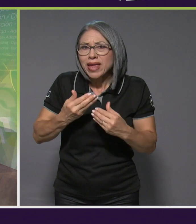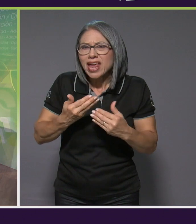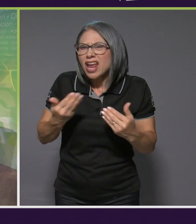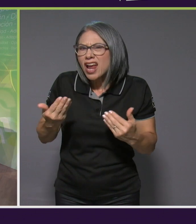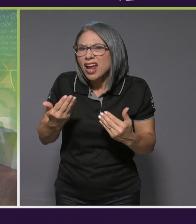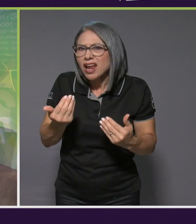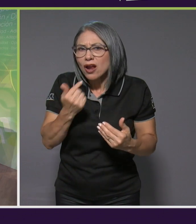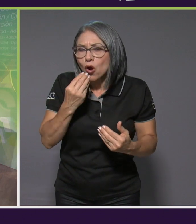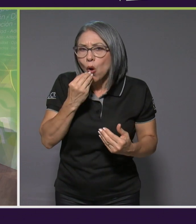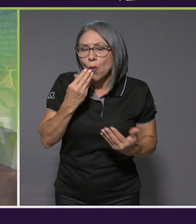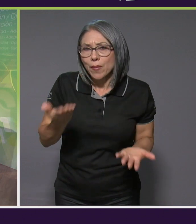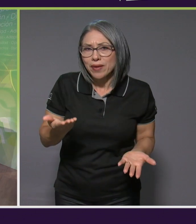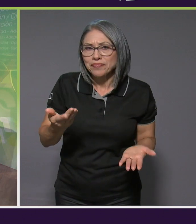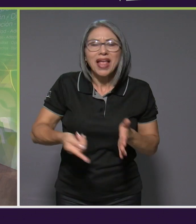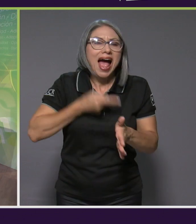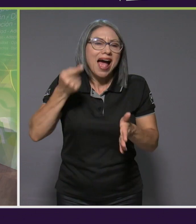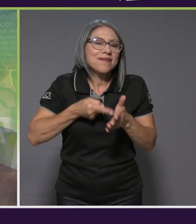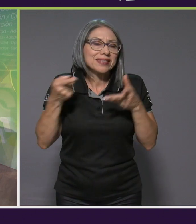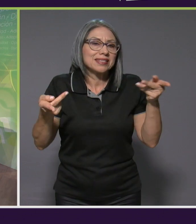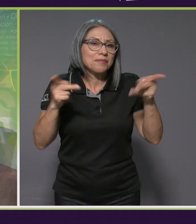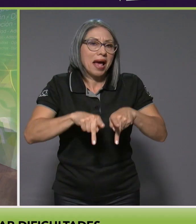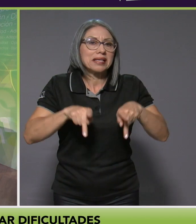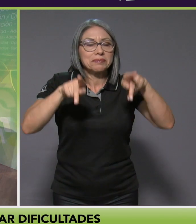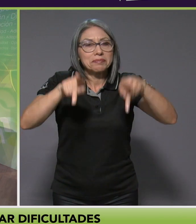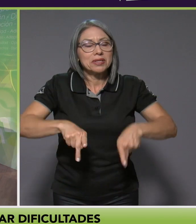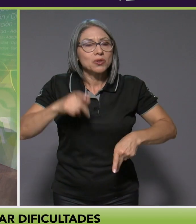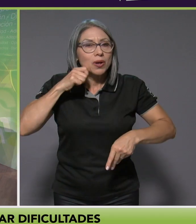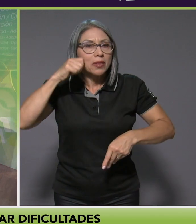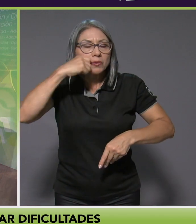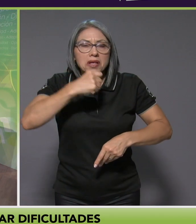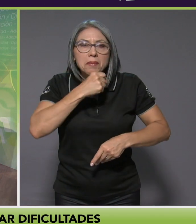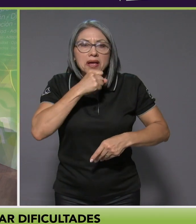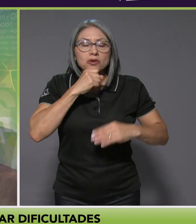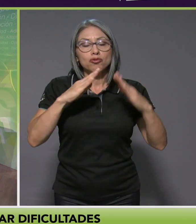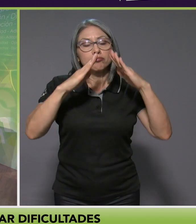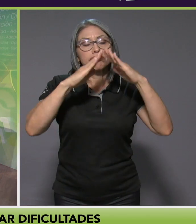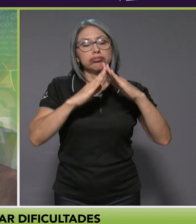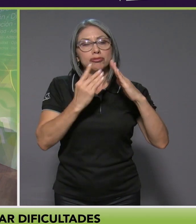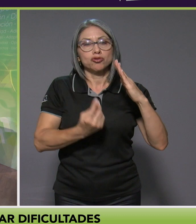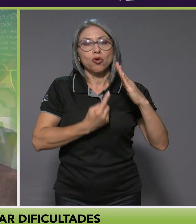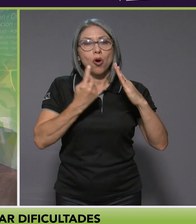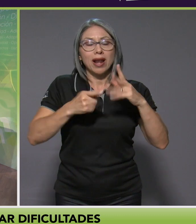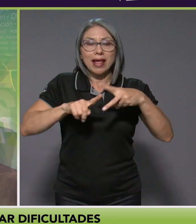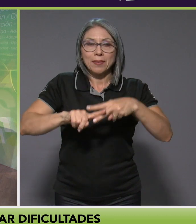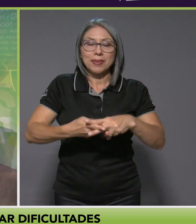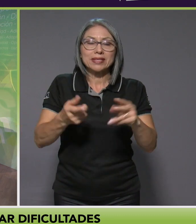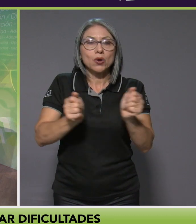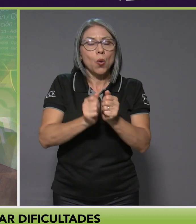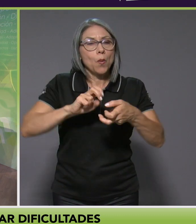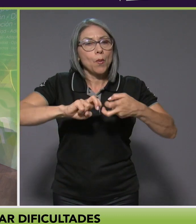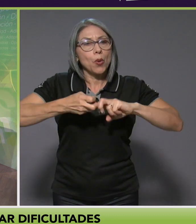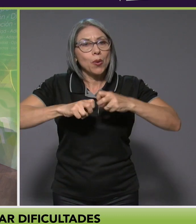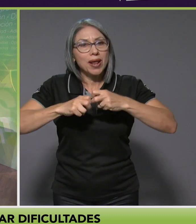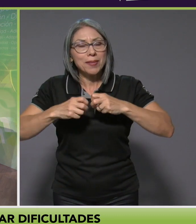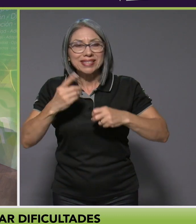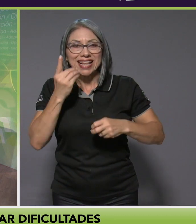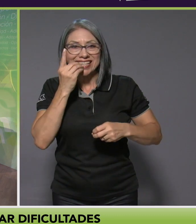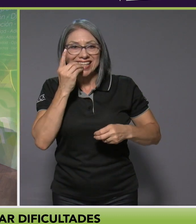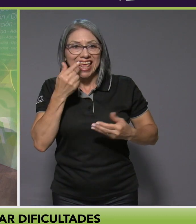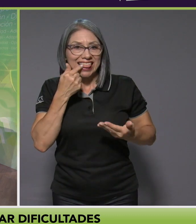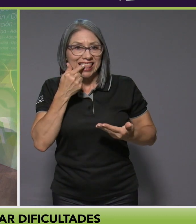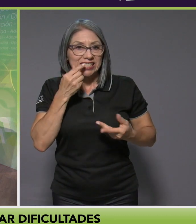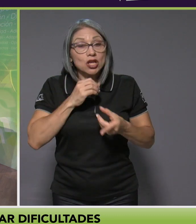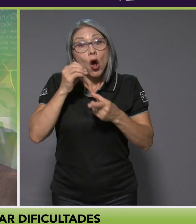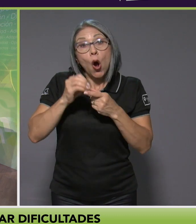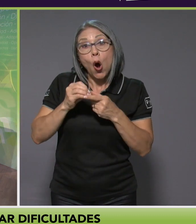también pasa mucho que la persona mayor que vive sola empieza a presentar problemas a nivel de los dientes o de las prótesis en caso de que